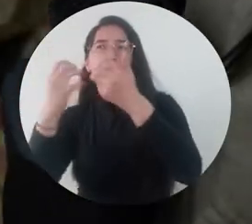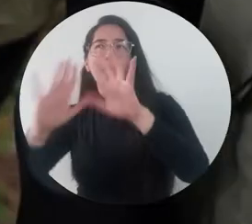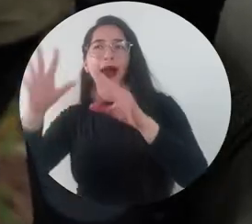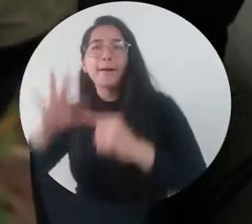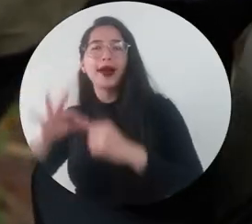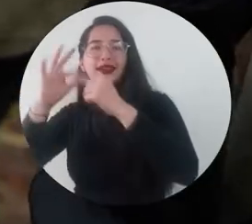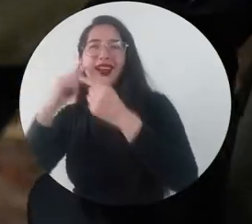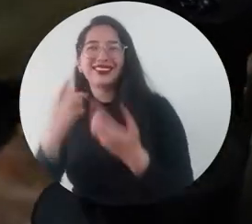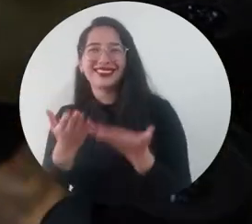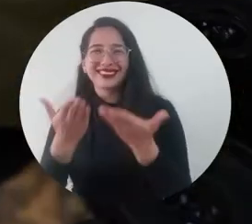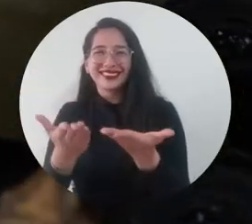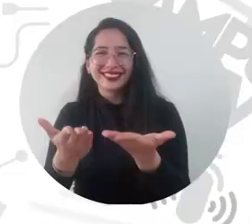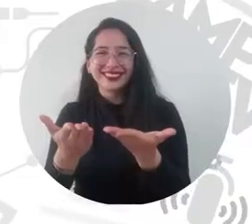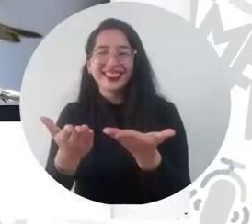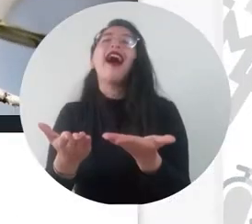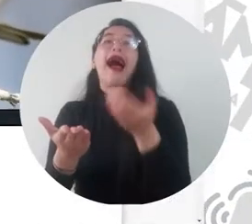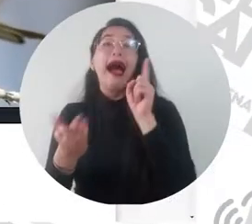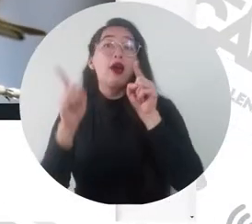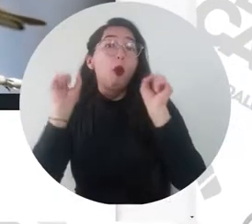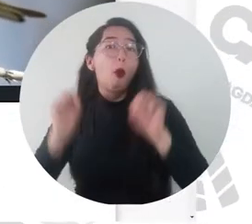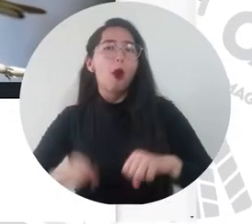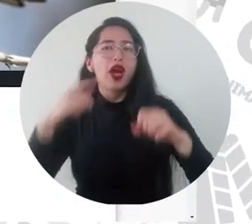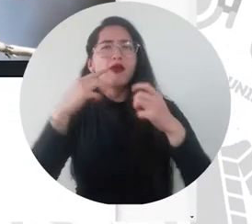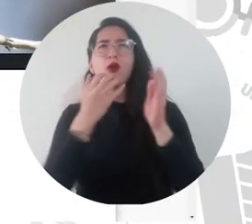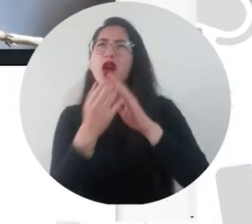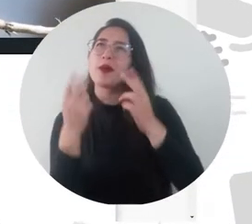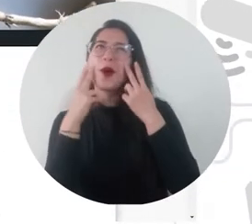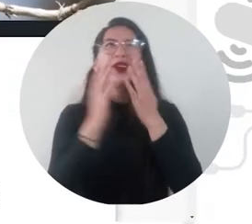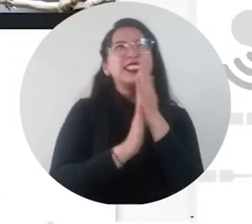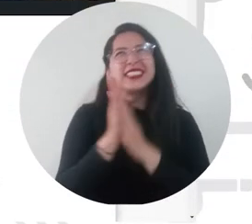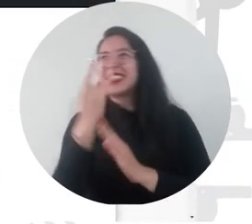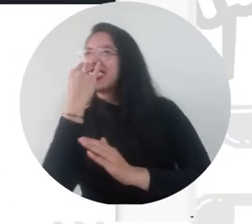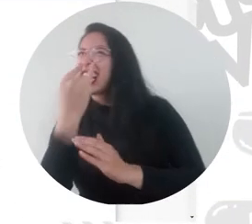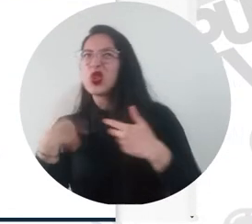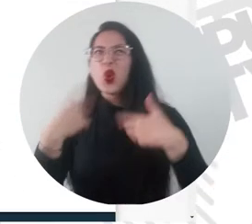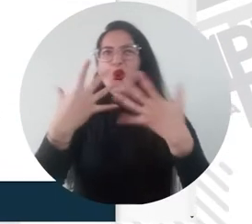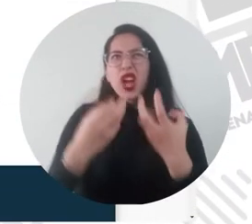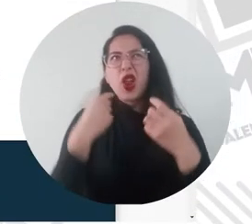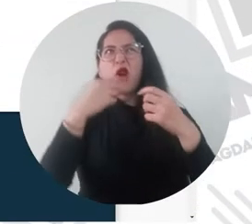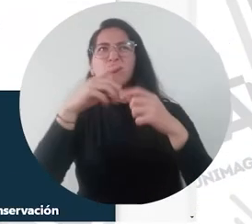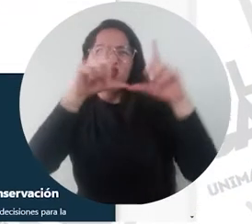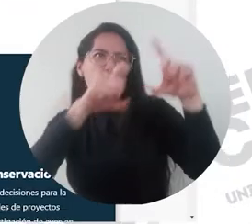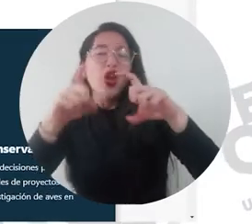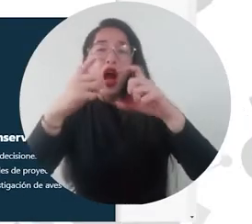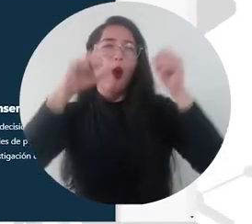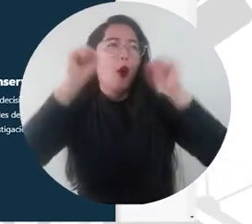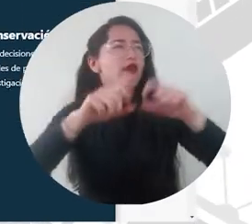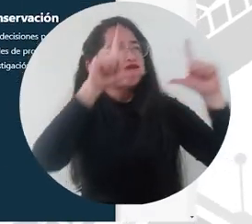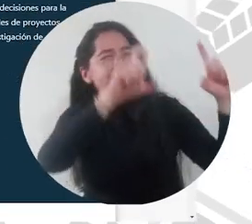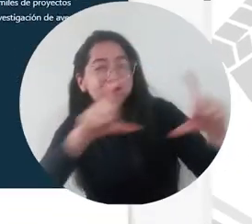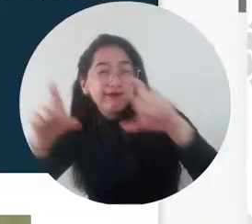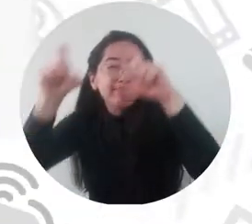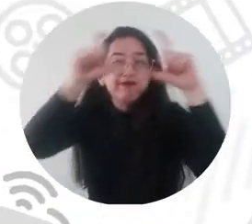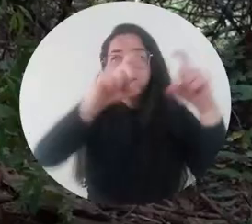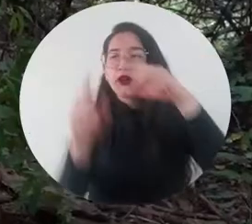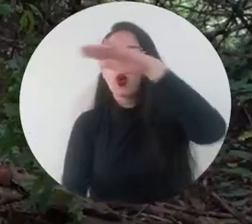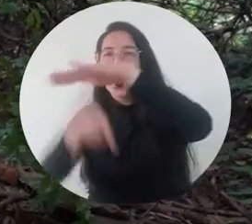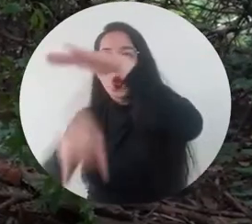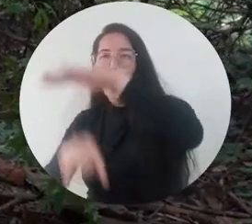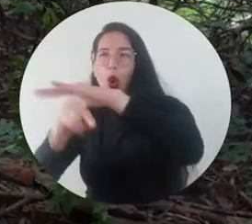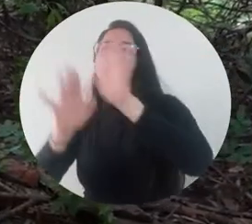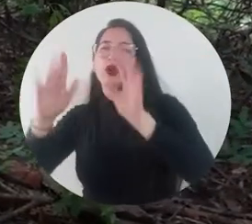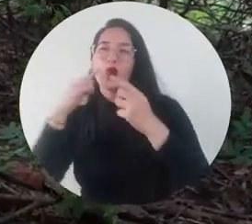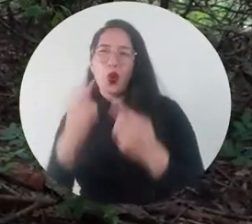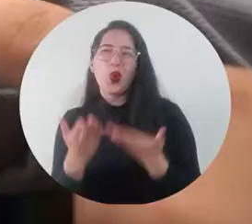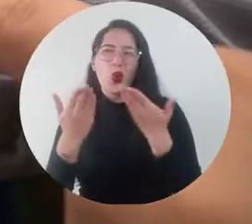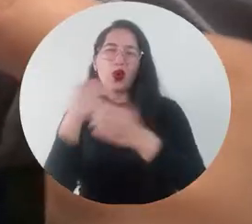plataforma especializada para ello que se llama el IBER, también conformada por el mismo Laboratorio de Ornitología de Cornell Estos